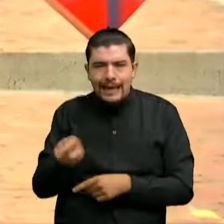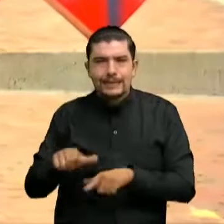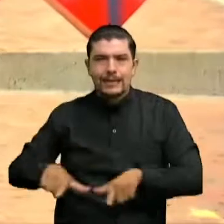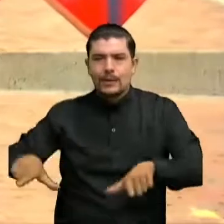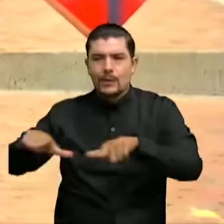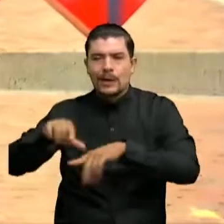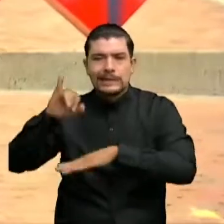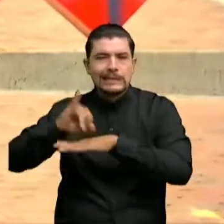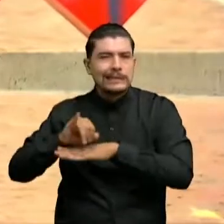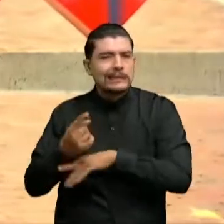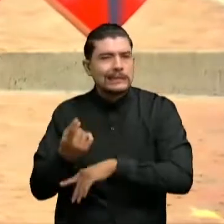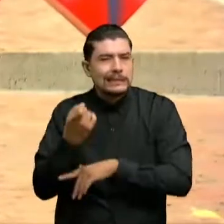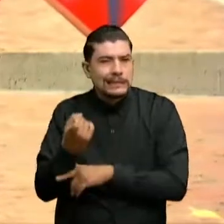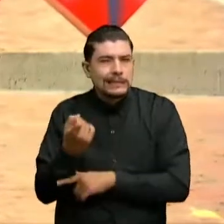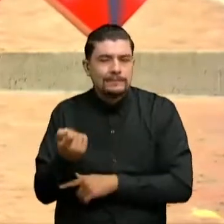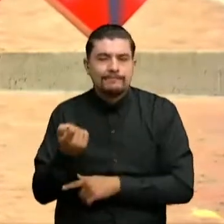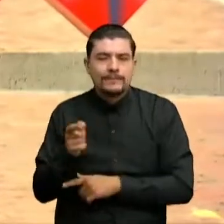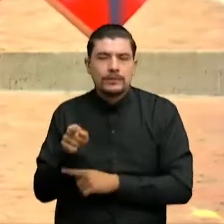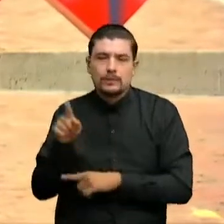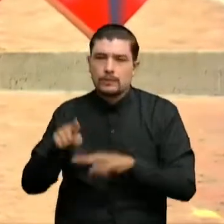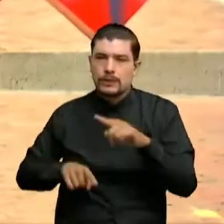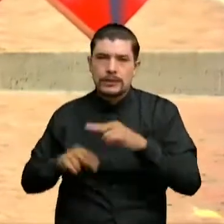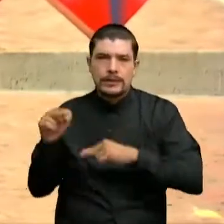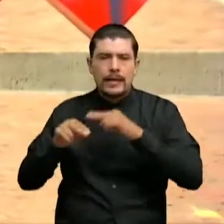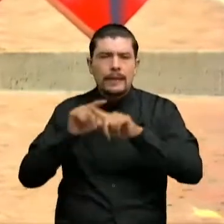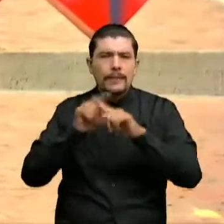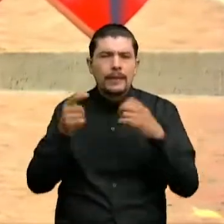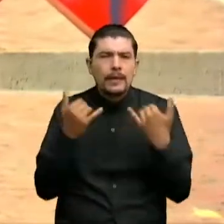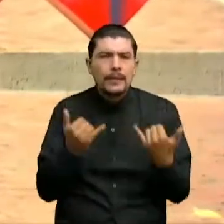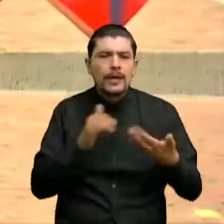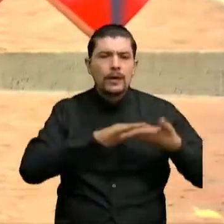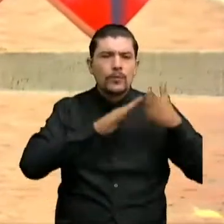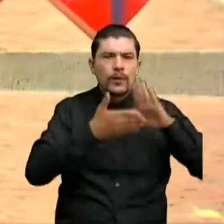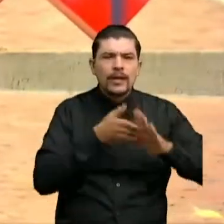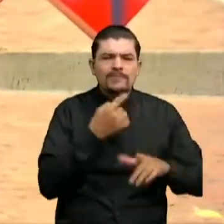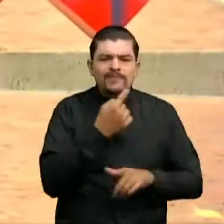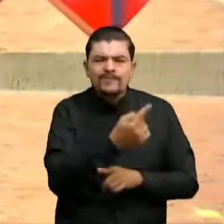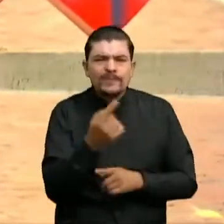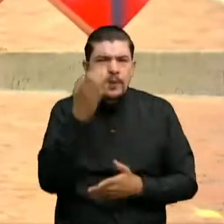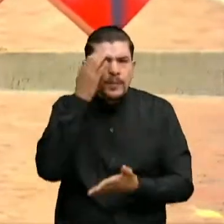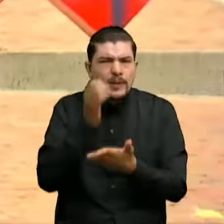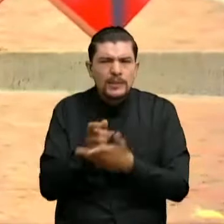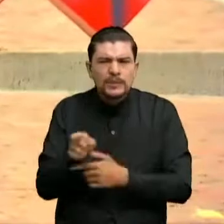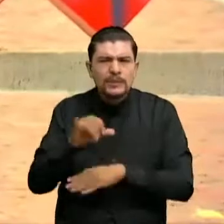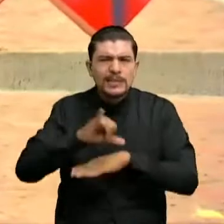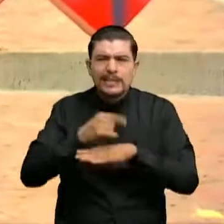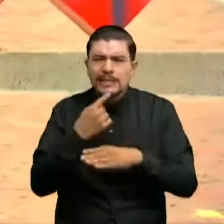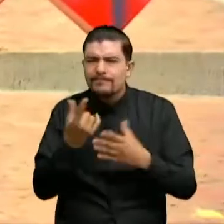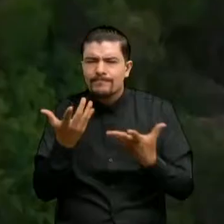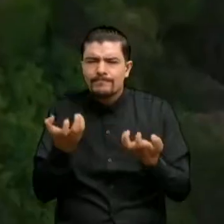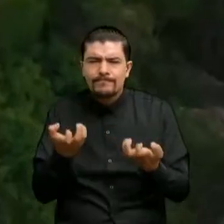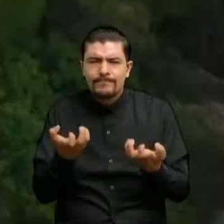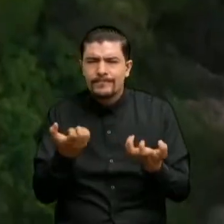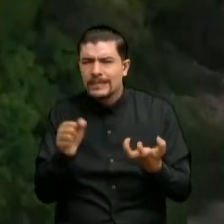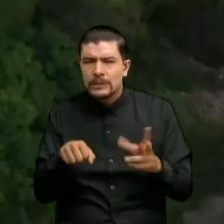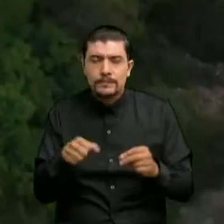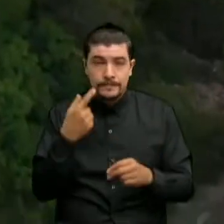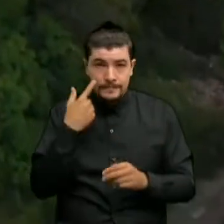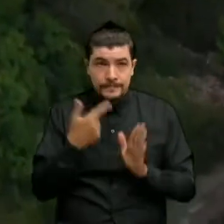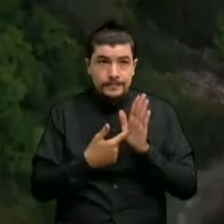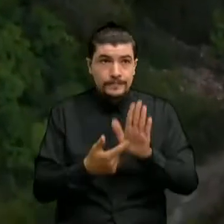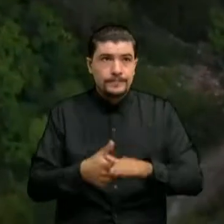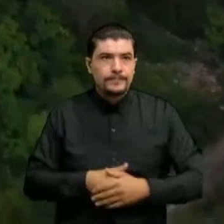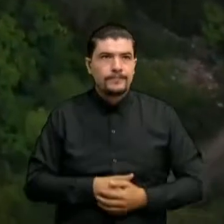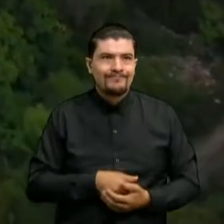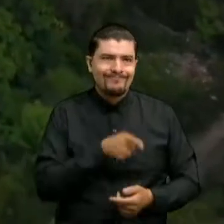espacios Que todavía no se han podido construir Pero veamos que es lo que dicen los gramaloteros Acerca de su iglesia Esto fue lo que